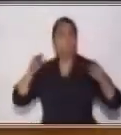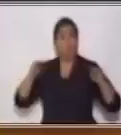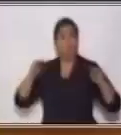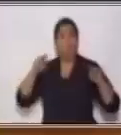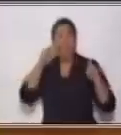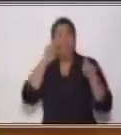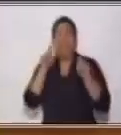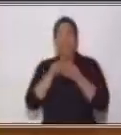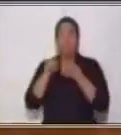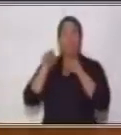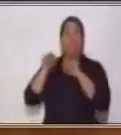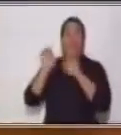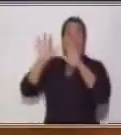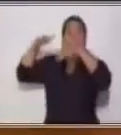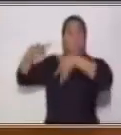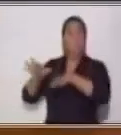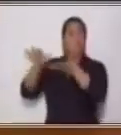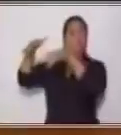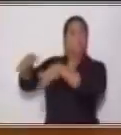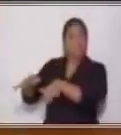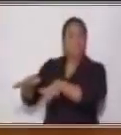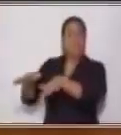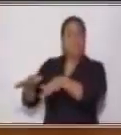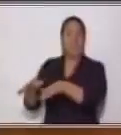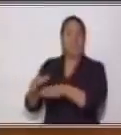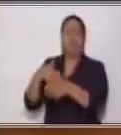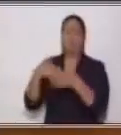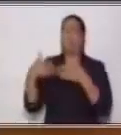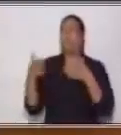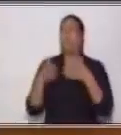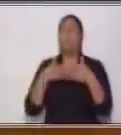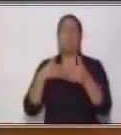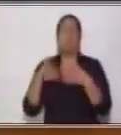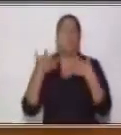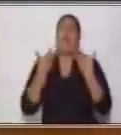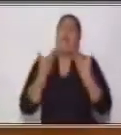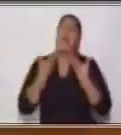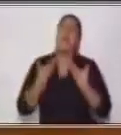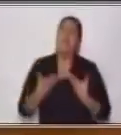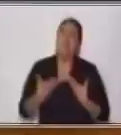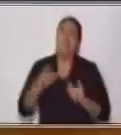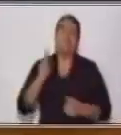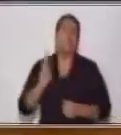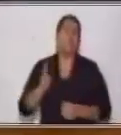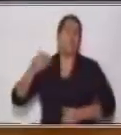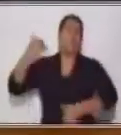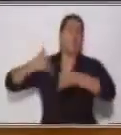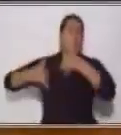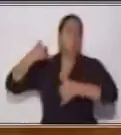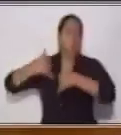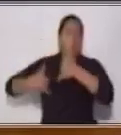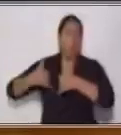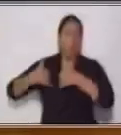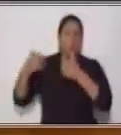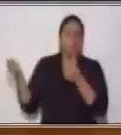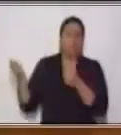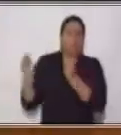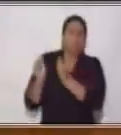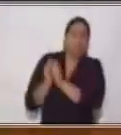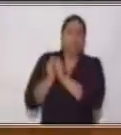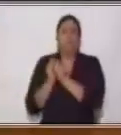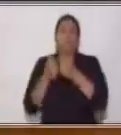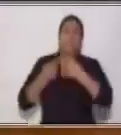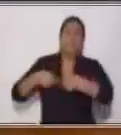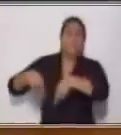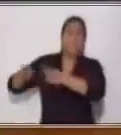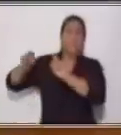mar. Aunque esté cansado, siempre juega conmigo. A la escuela me va a dejar cuando mis